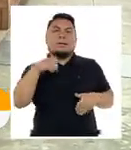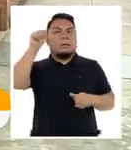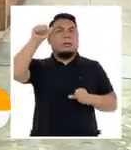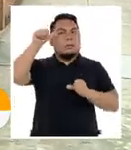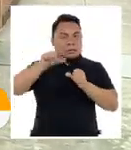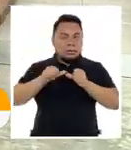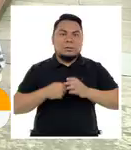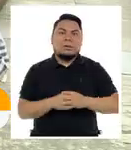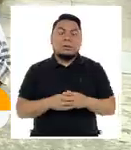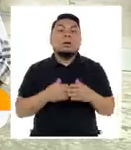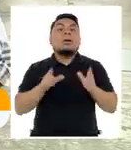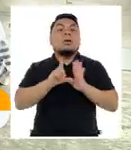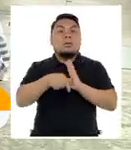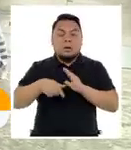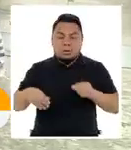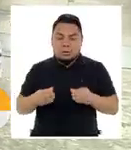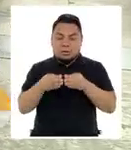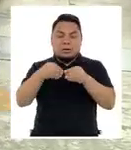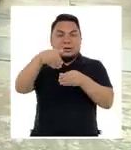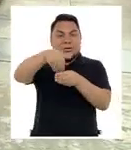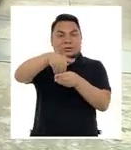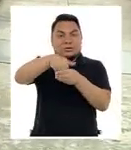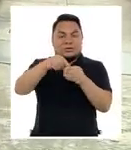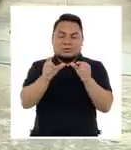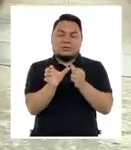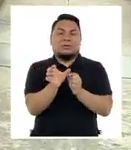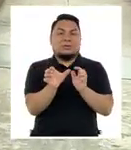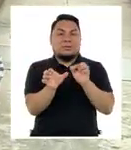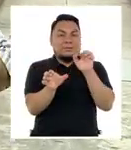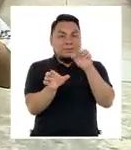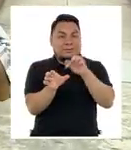Premunido de eso, y de una sencillera, que también tengo acá,